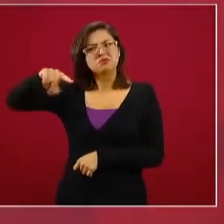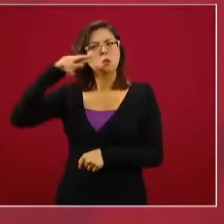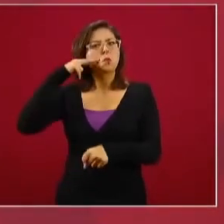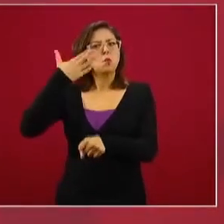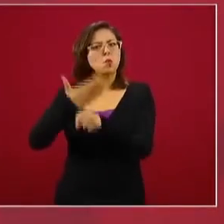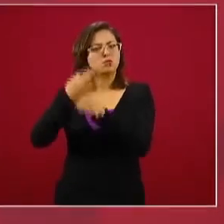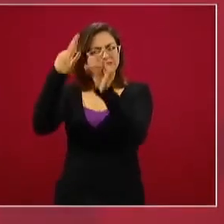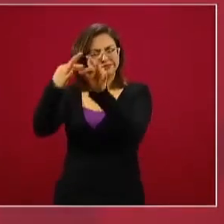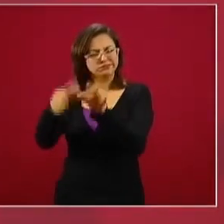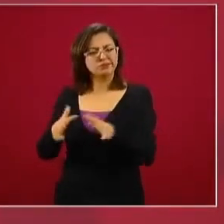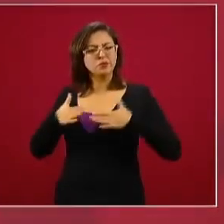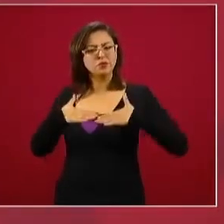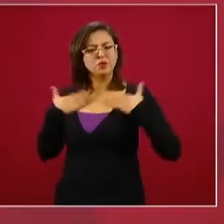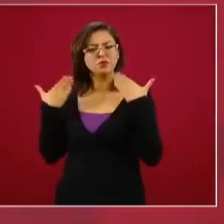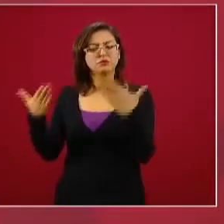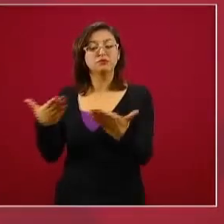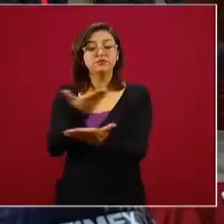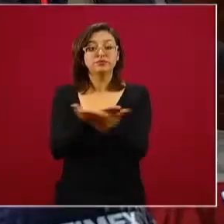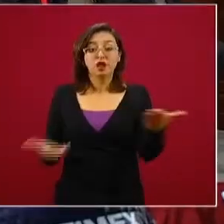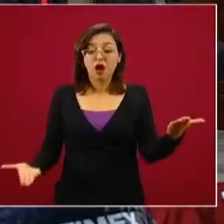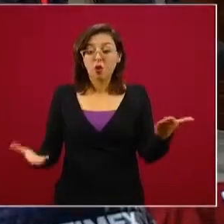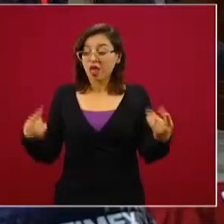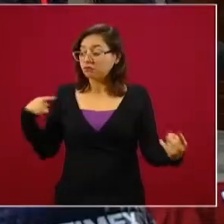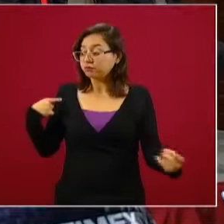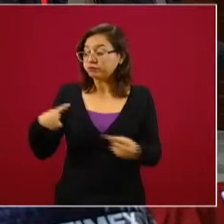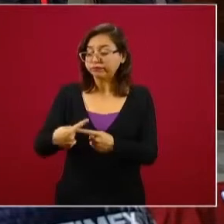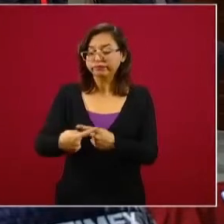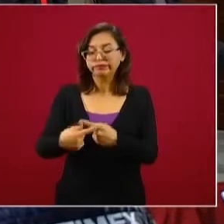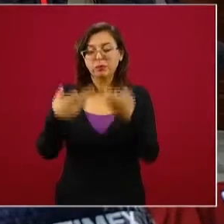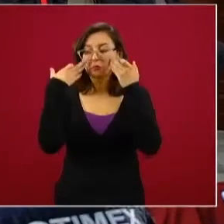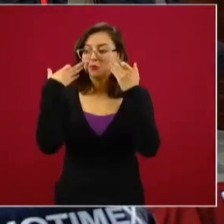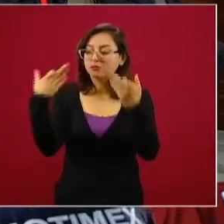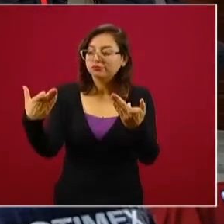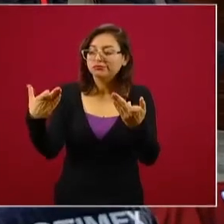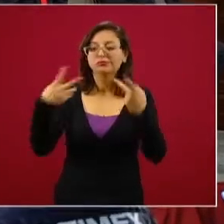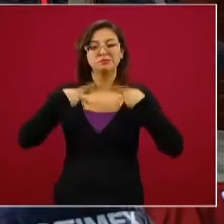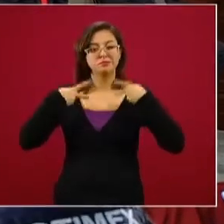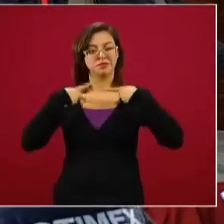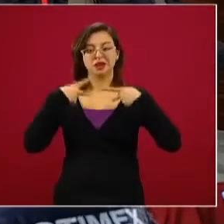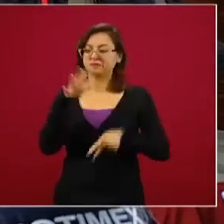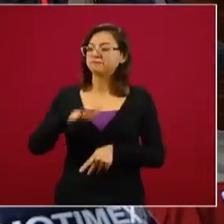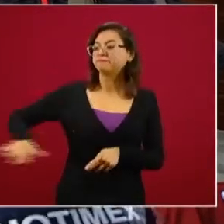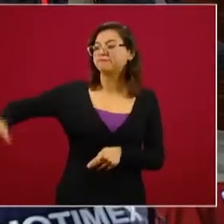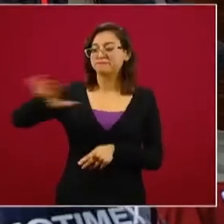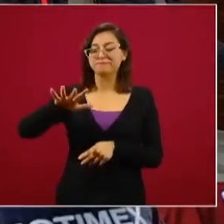Y ha quedado de manifiesto que la gente, que el pueblo de México